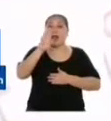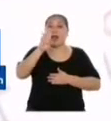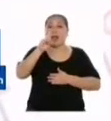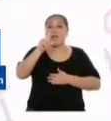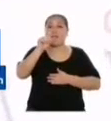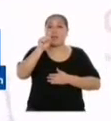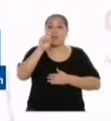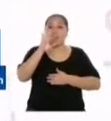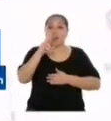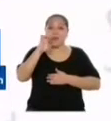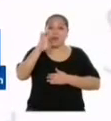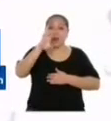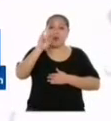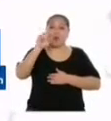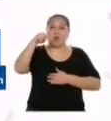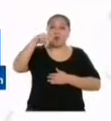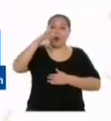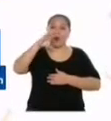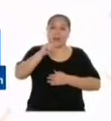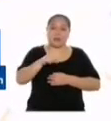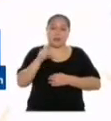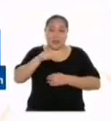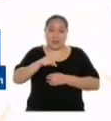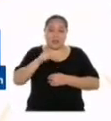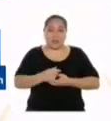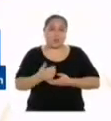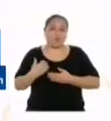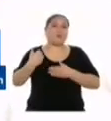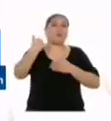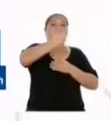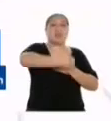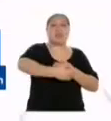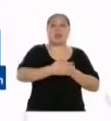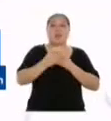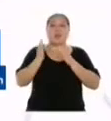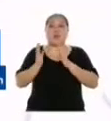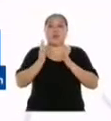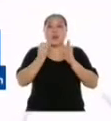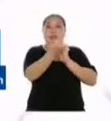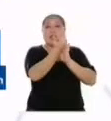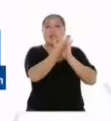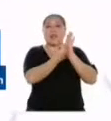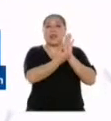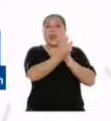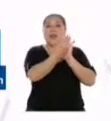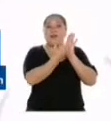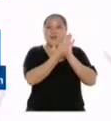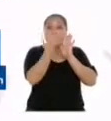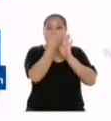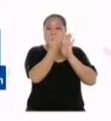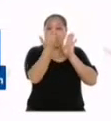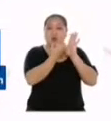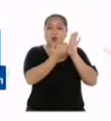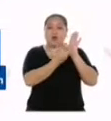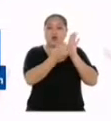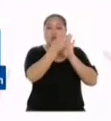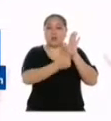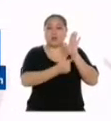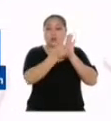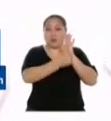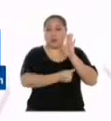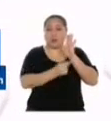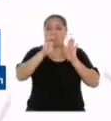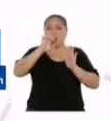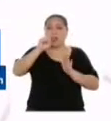cumplido con todo. Hoy usaremos eso para dar el siguiente paso. Elaborar gráficos estadísticos e interpretaciones para conocer